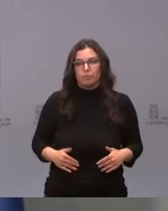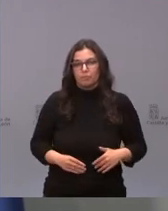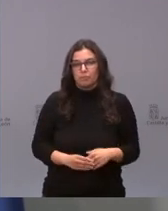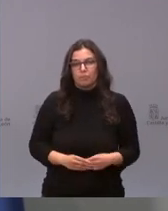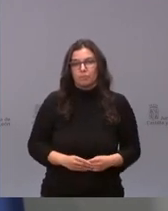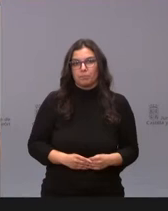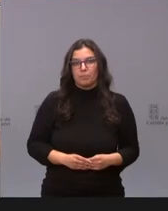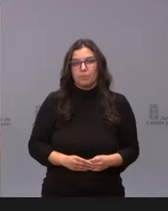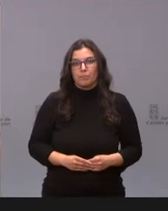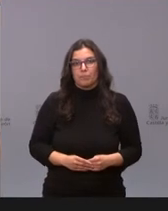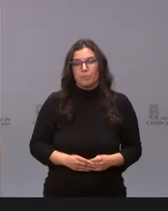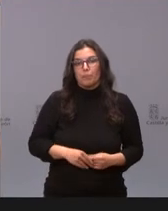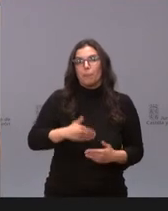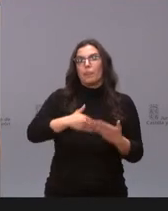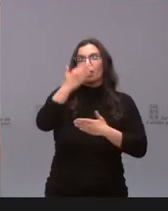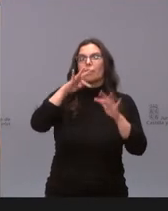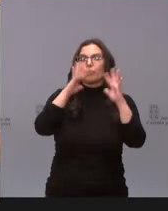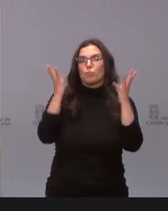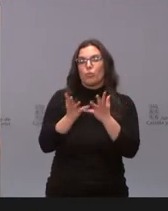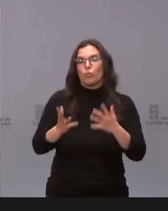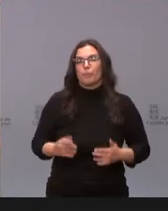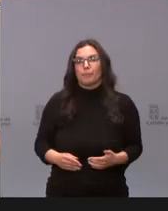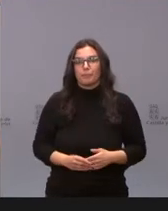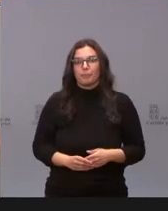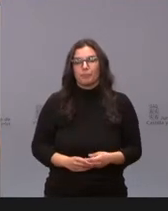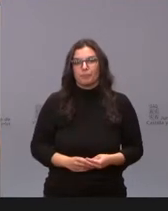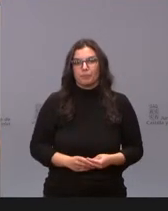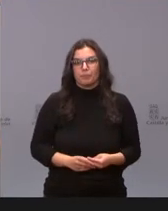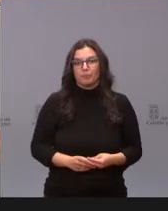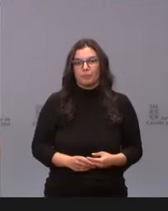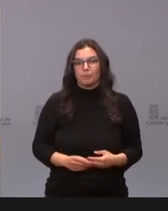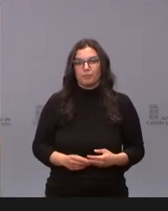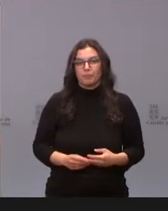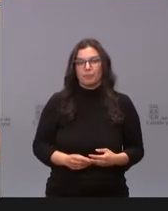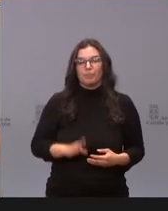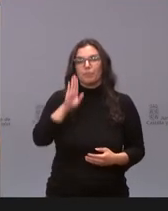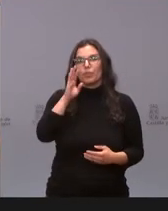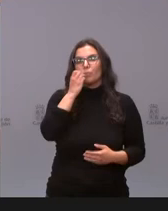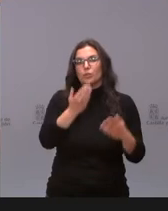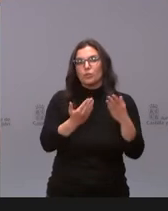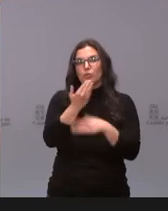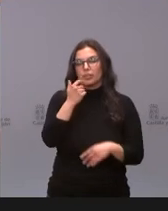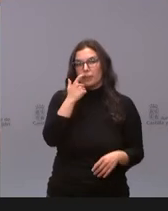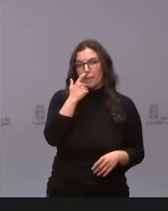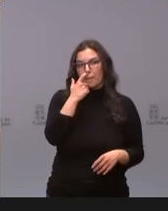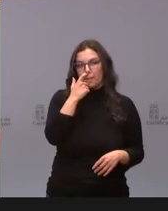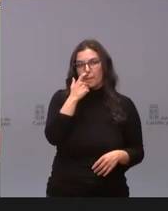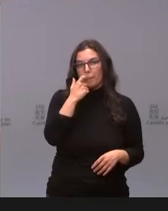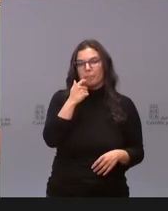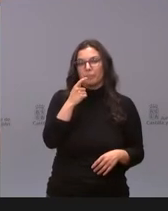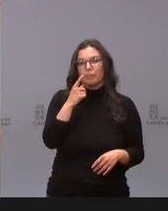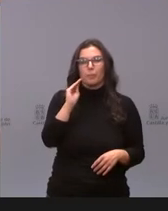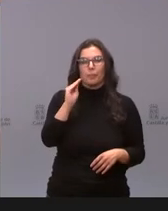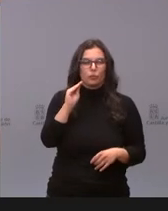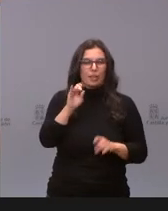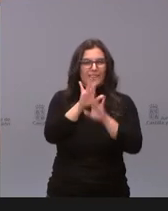Hoy tenemos en el mundo a Ricardo García. Cuando quiera, Ricardo. Sí, hola, buenos días. Únicamente un par de aclaraciones